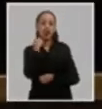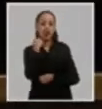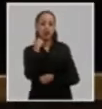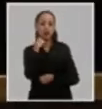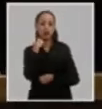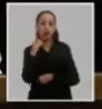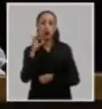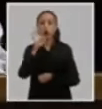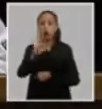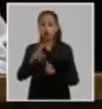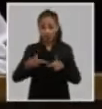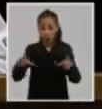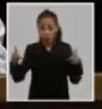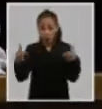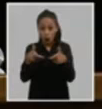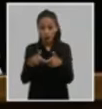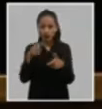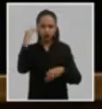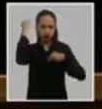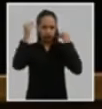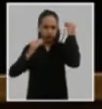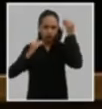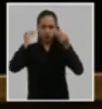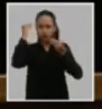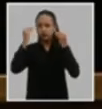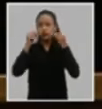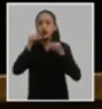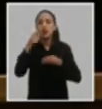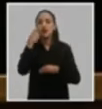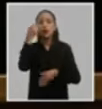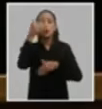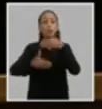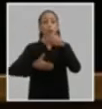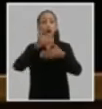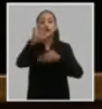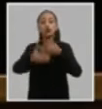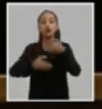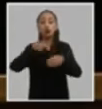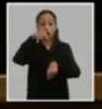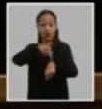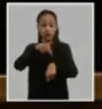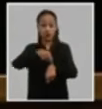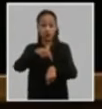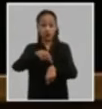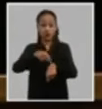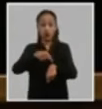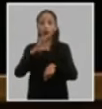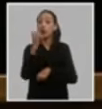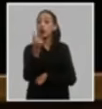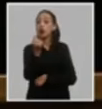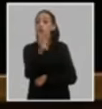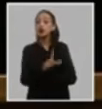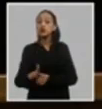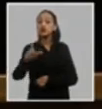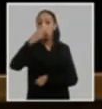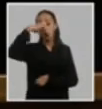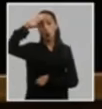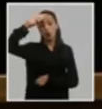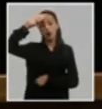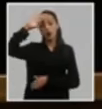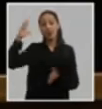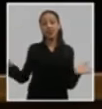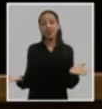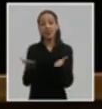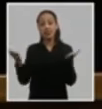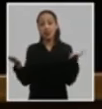el octavo congreso evaluó la marcha del proceso de actualización del modelo económico y social cubano de desarrollo